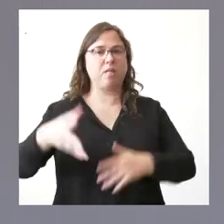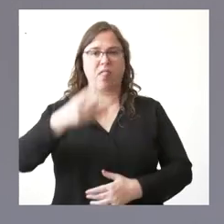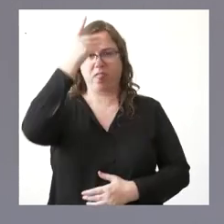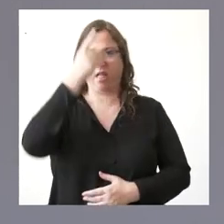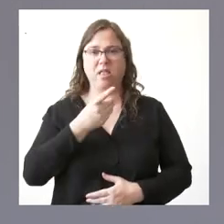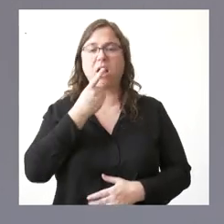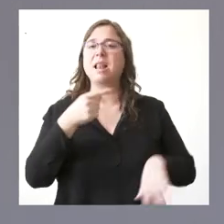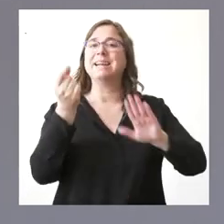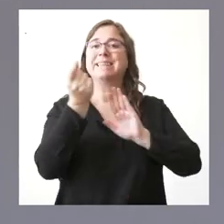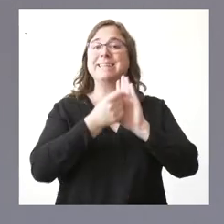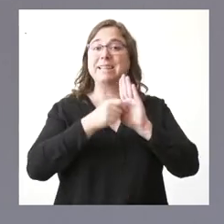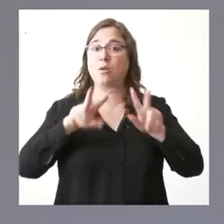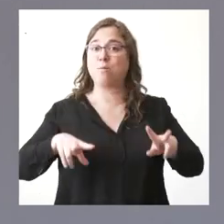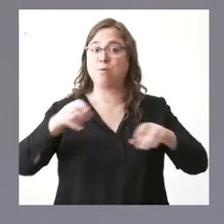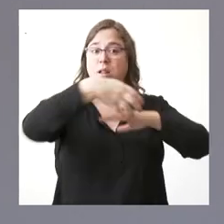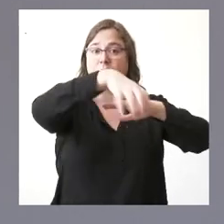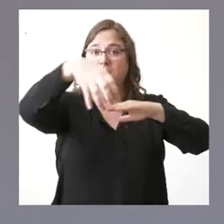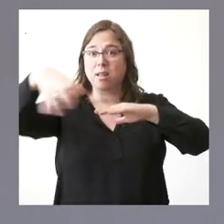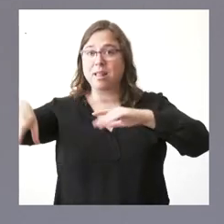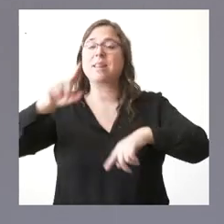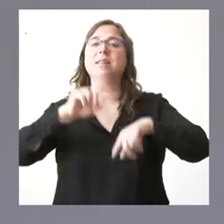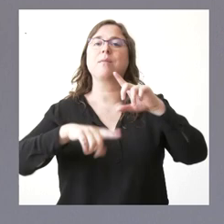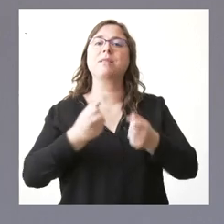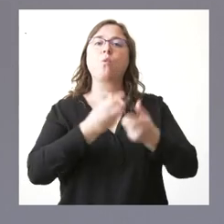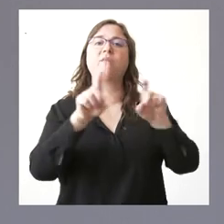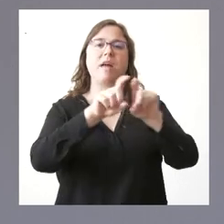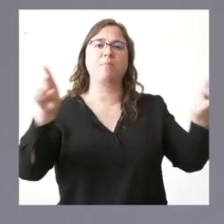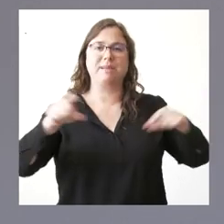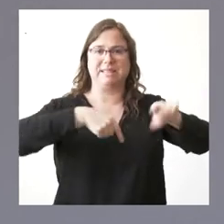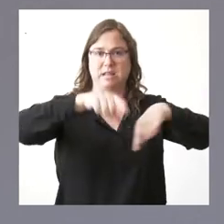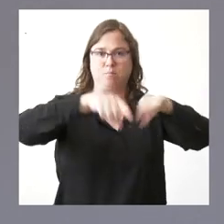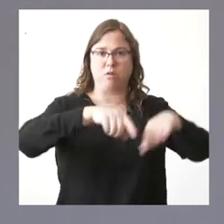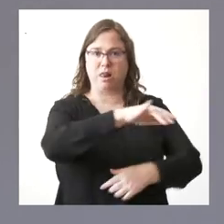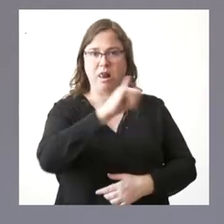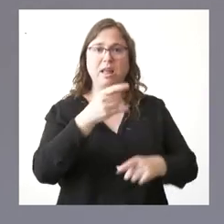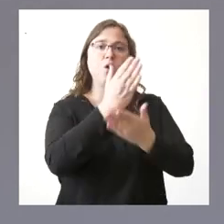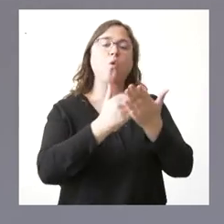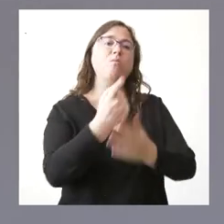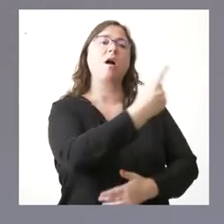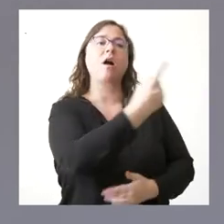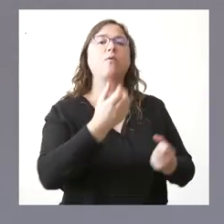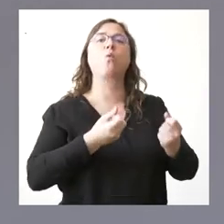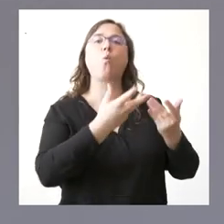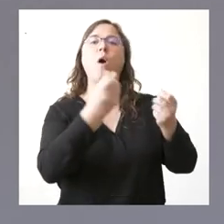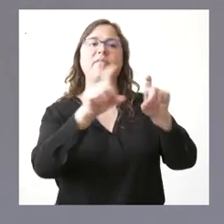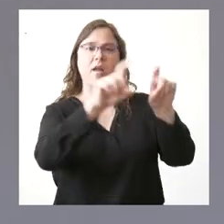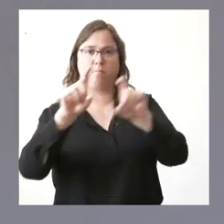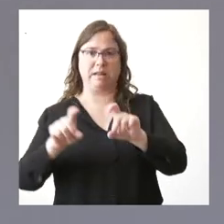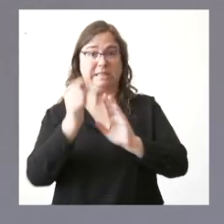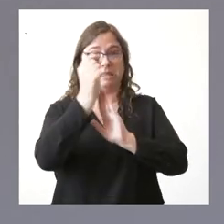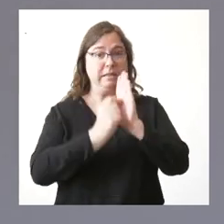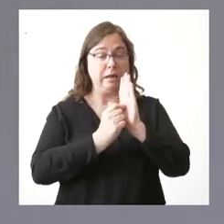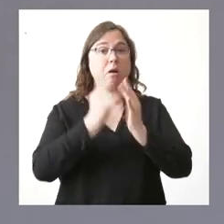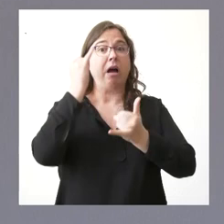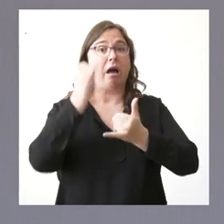criterio inicial de reparto era el número de empresas de transporte que tenía cada comunidad autónoma. Finalmente, y sin